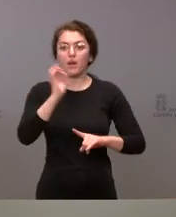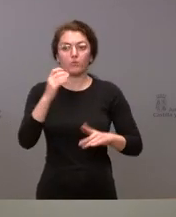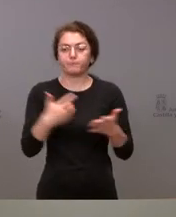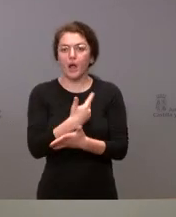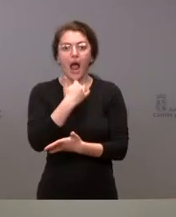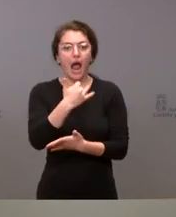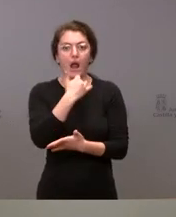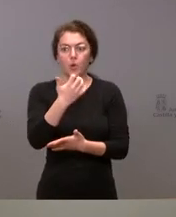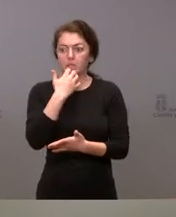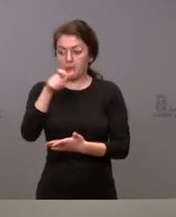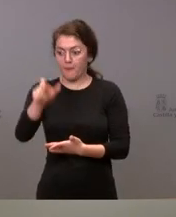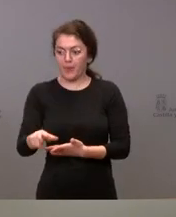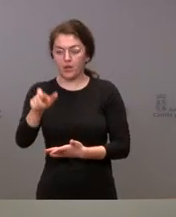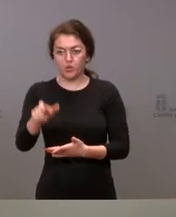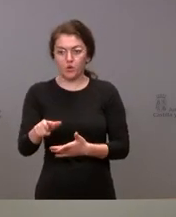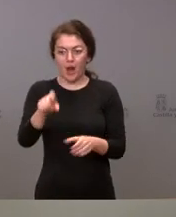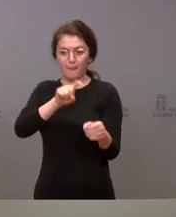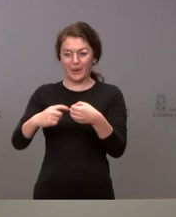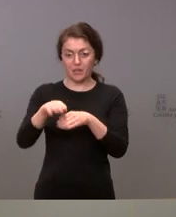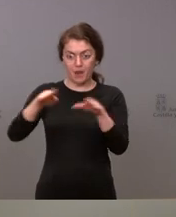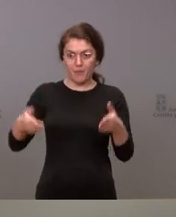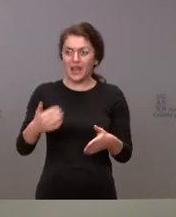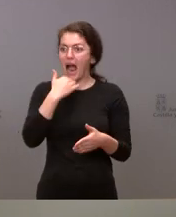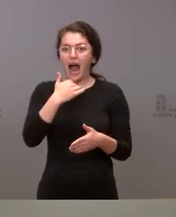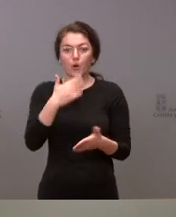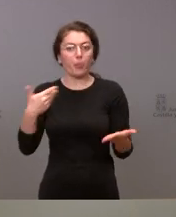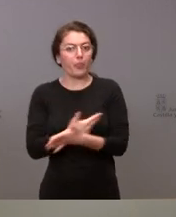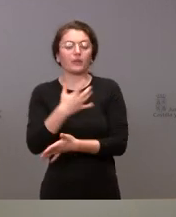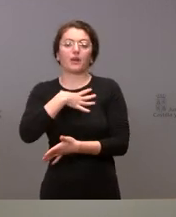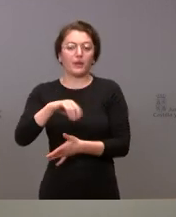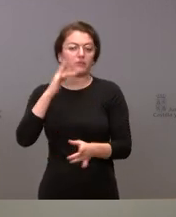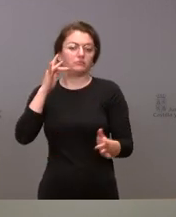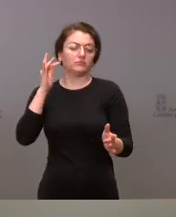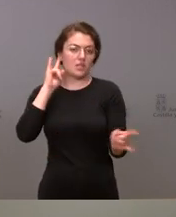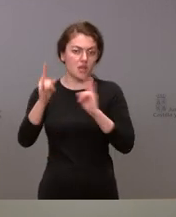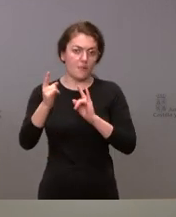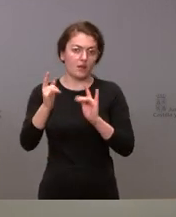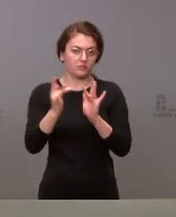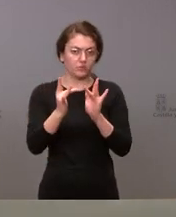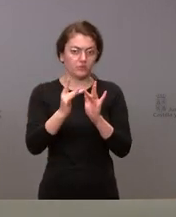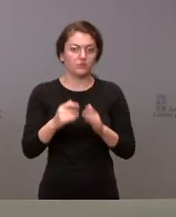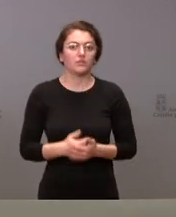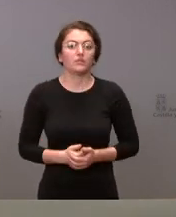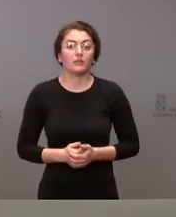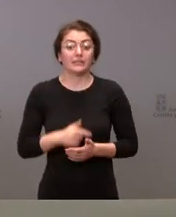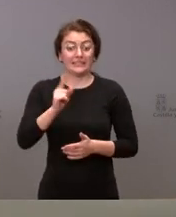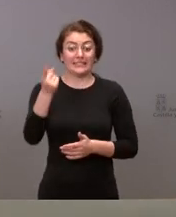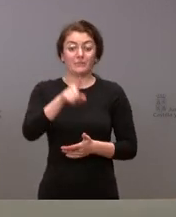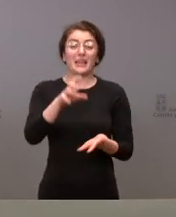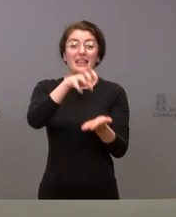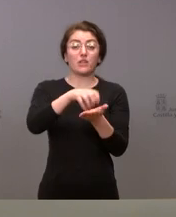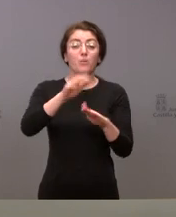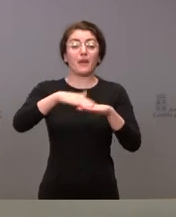alguno de los miembros de la mesa o representantes de la Administración. También indicar que habrá un centro de atención a usuarios